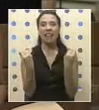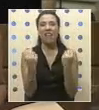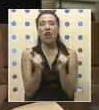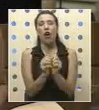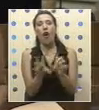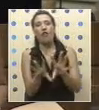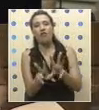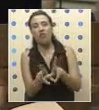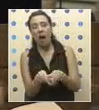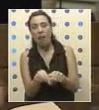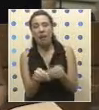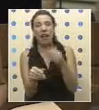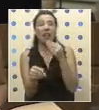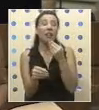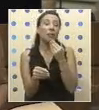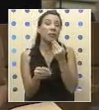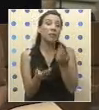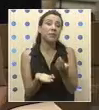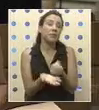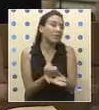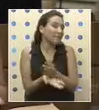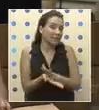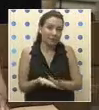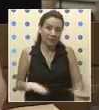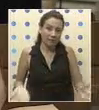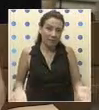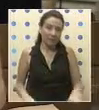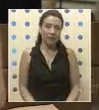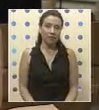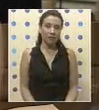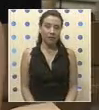en familia y de manera absolutamente gratuita.